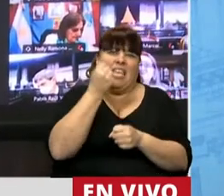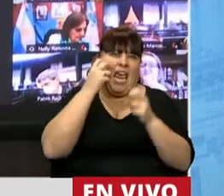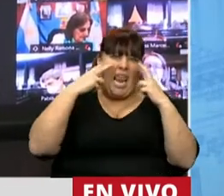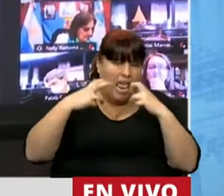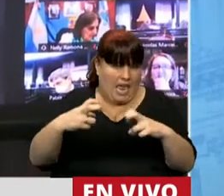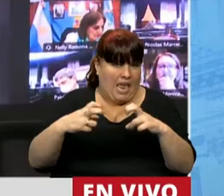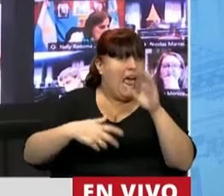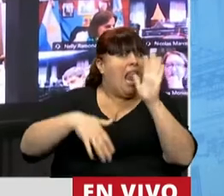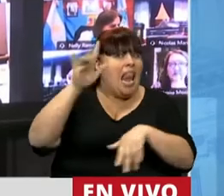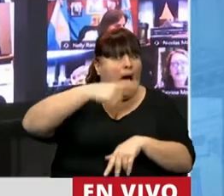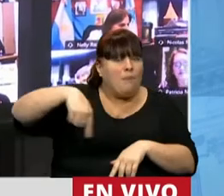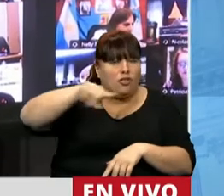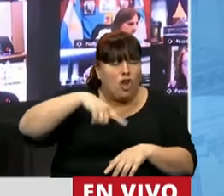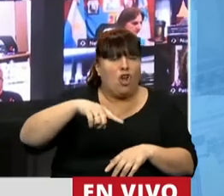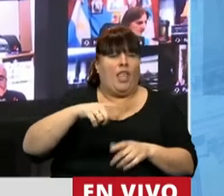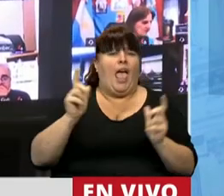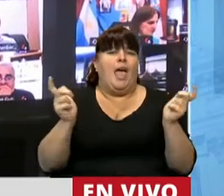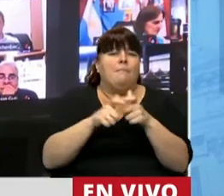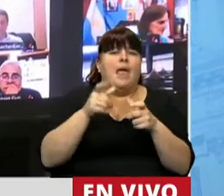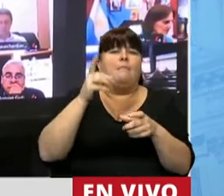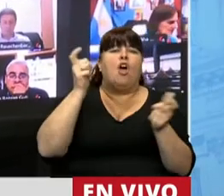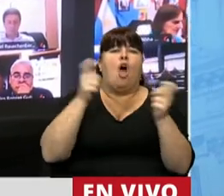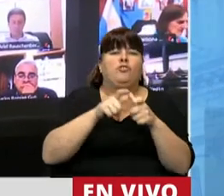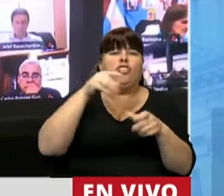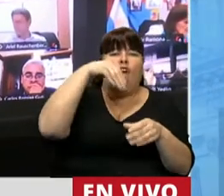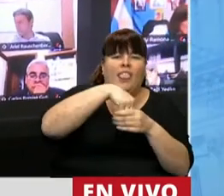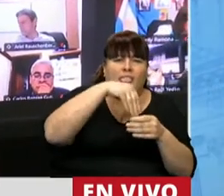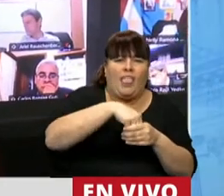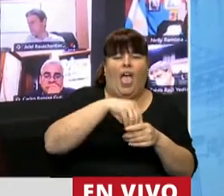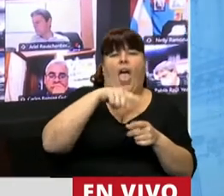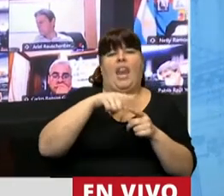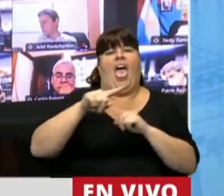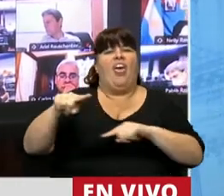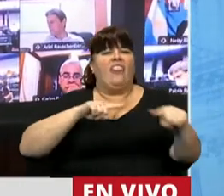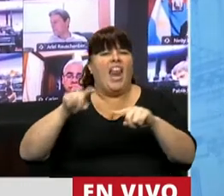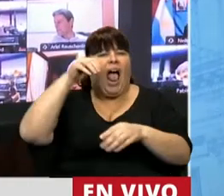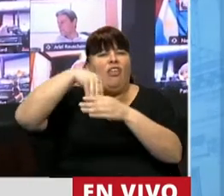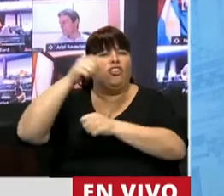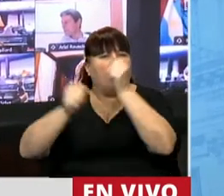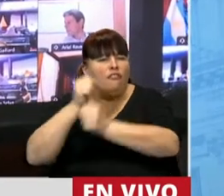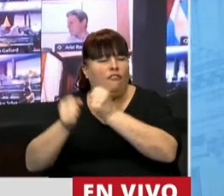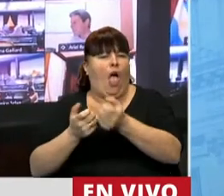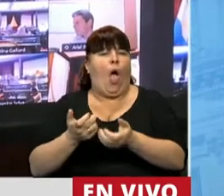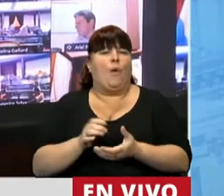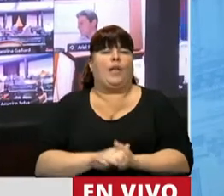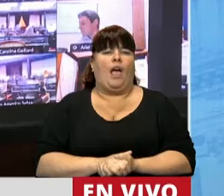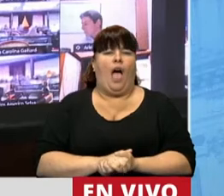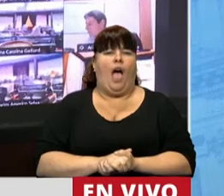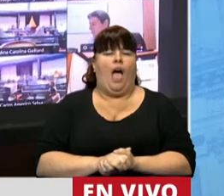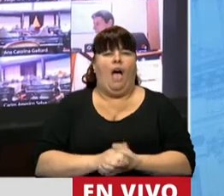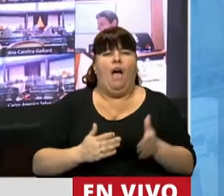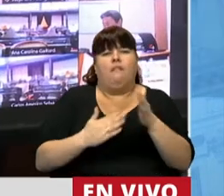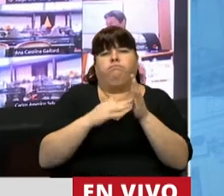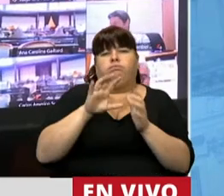La mayoría de ellos miembros de comisiones internas delegados de fábrica conducciones